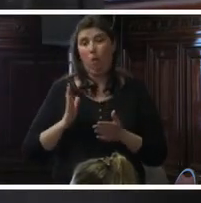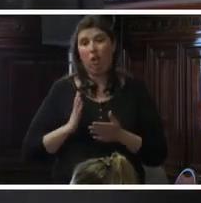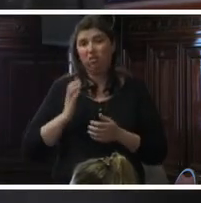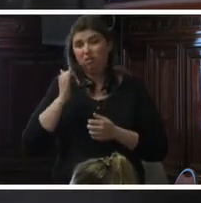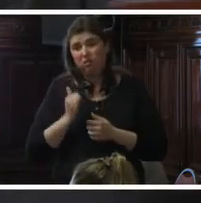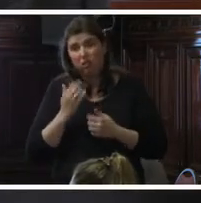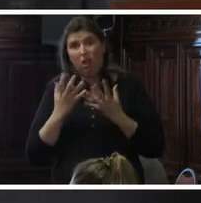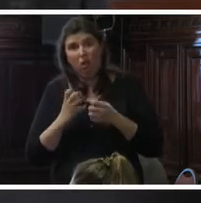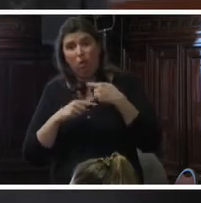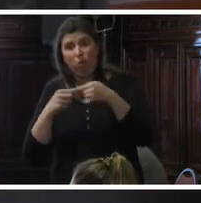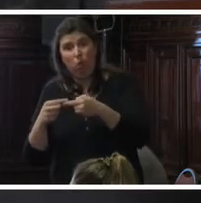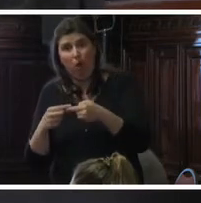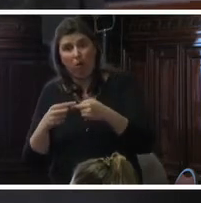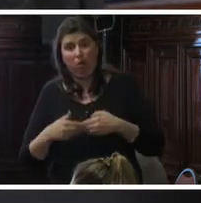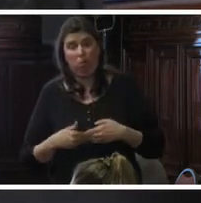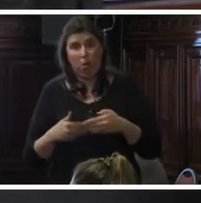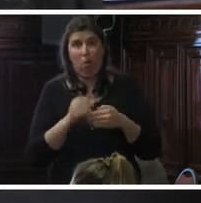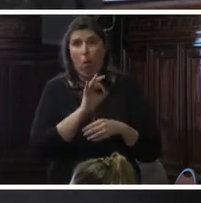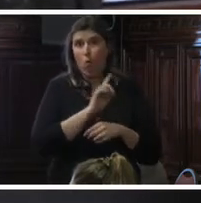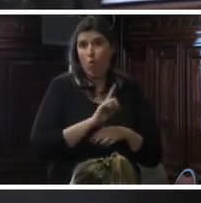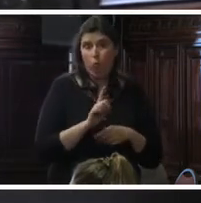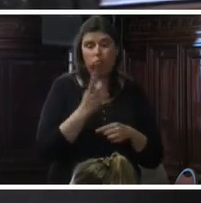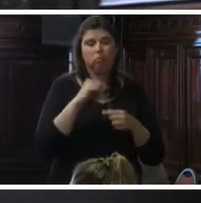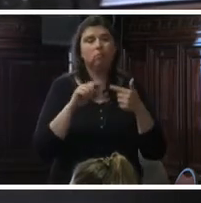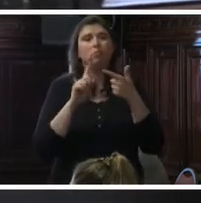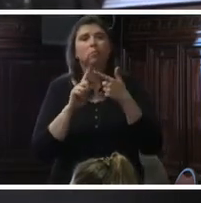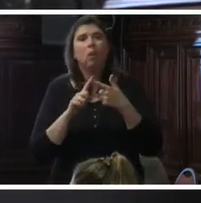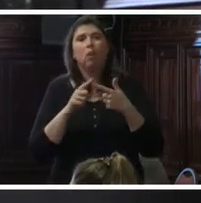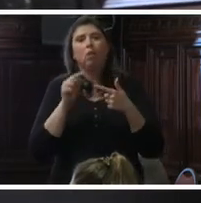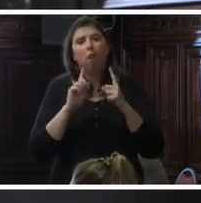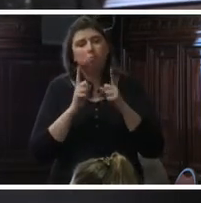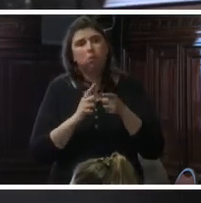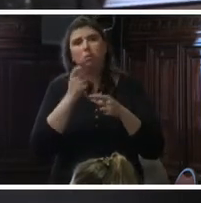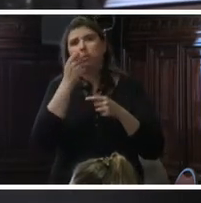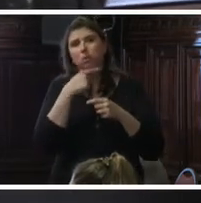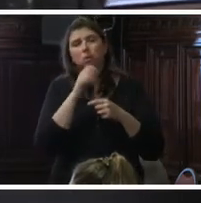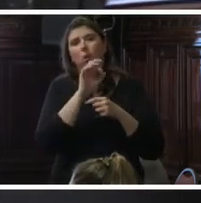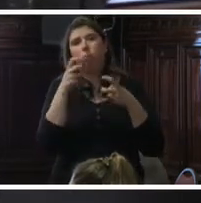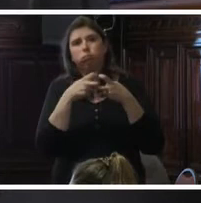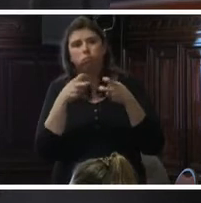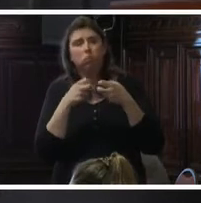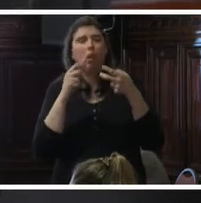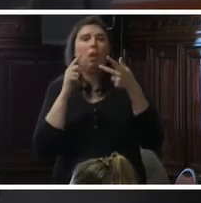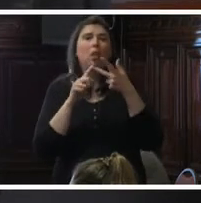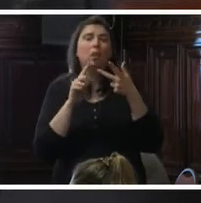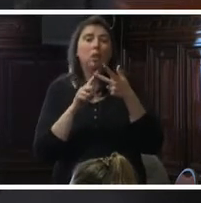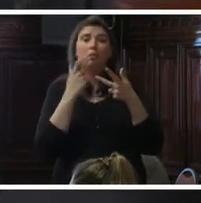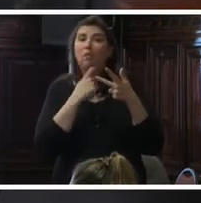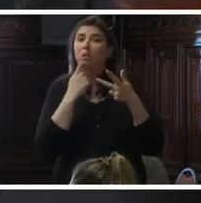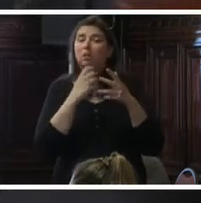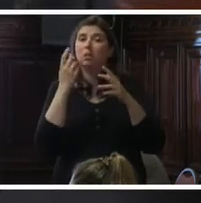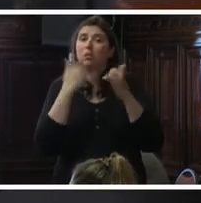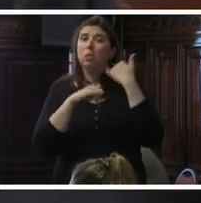continuar con sus embarazos. Dos, acceso restringido y limitado a métodos anticonceptivos. Tres, falta de información y educación